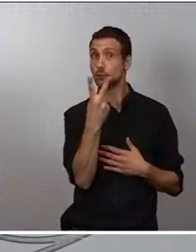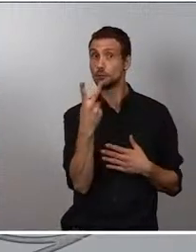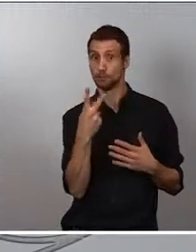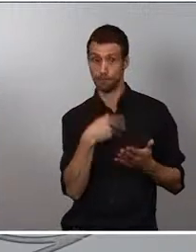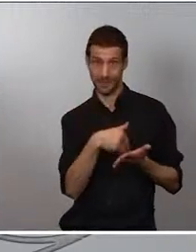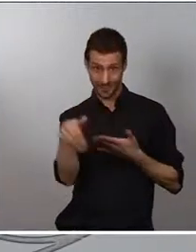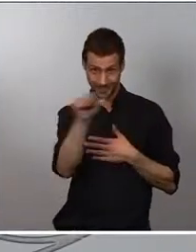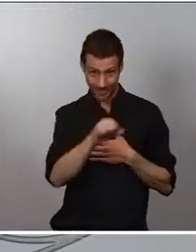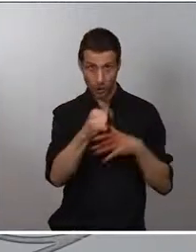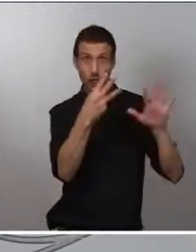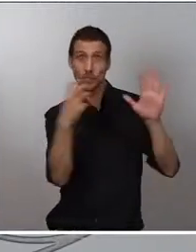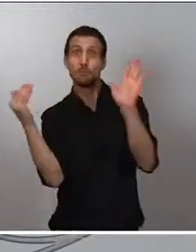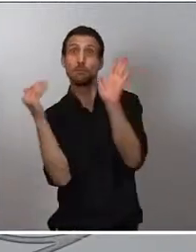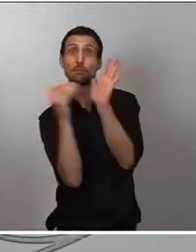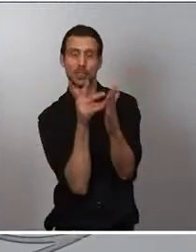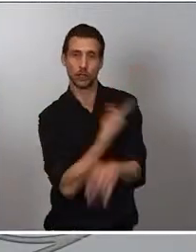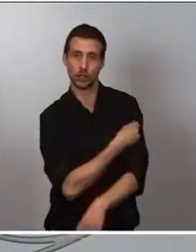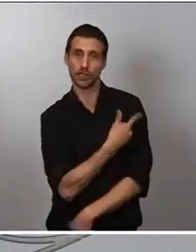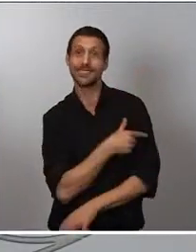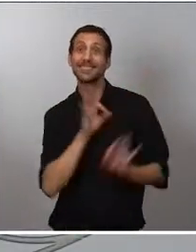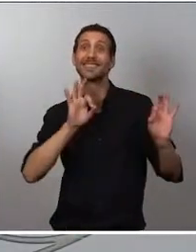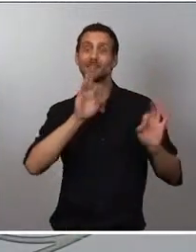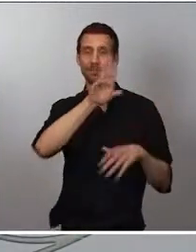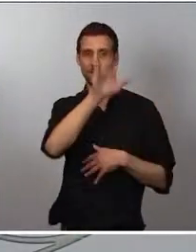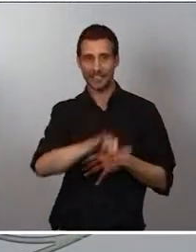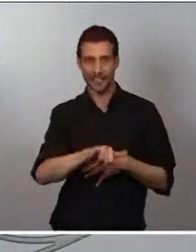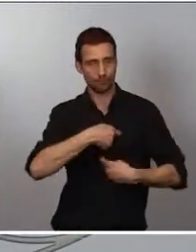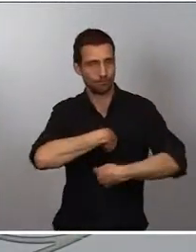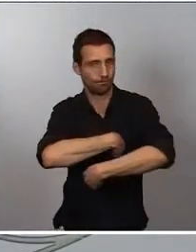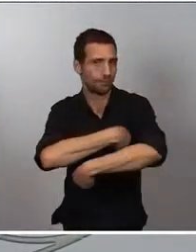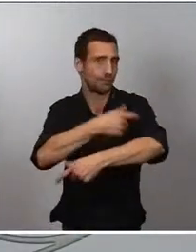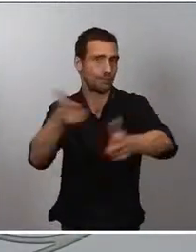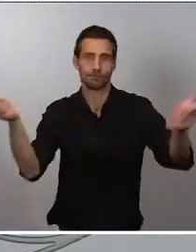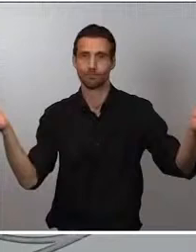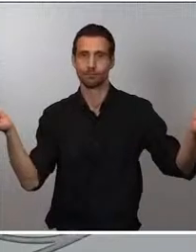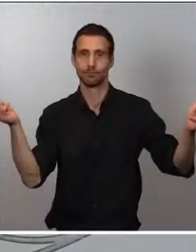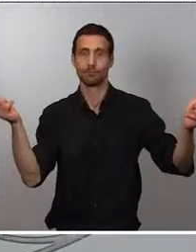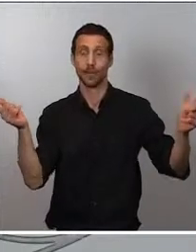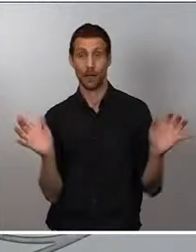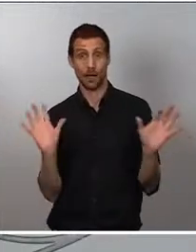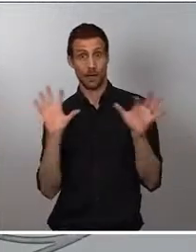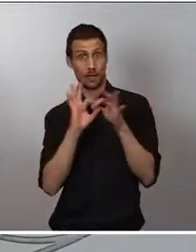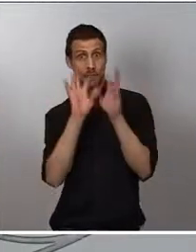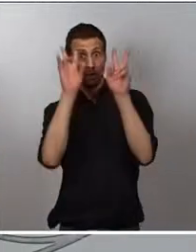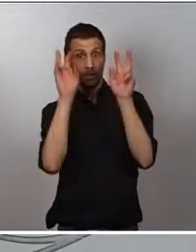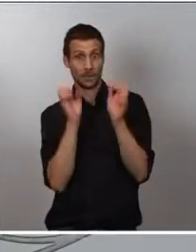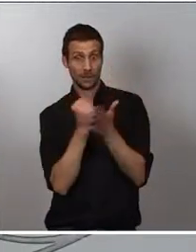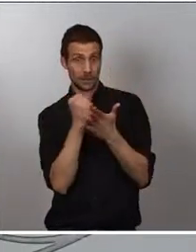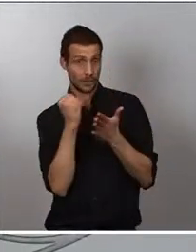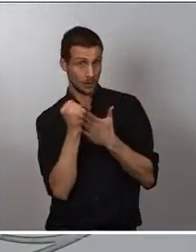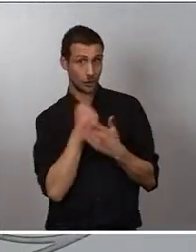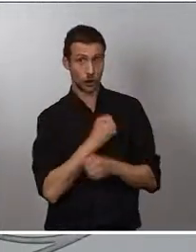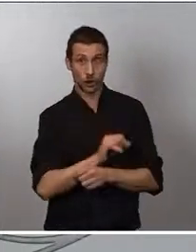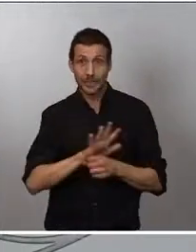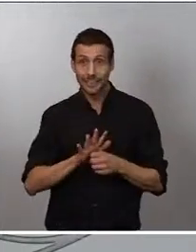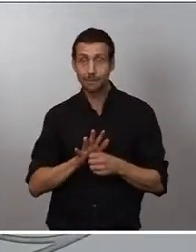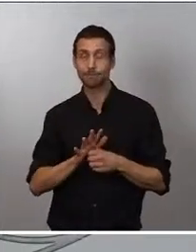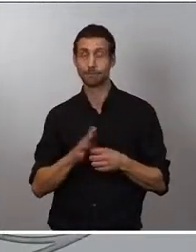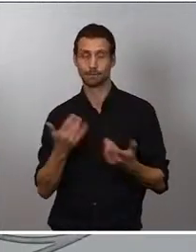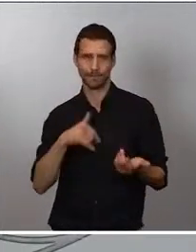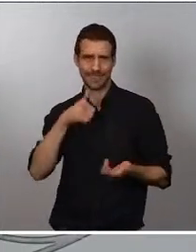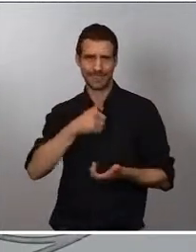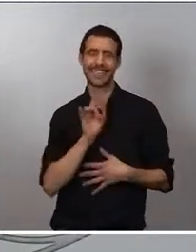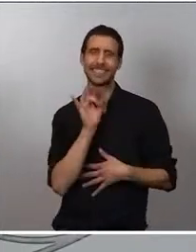de Pfizer. En relación al certificado COVID, decir que ya se han emitido en nuestro país más de 15 millones de